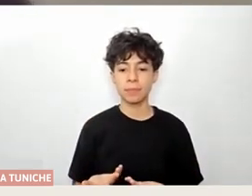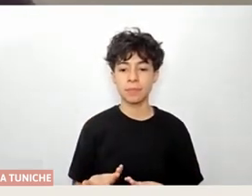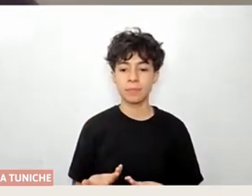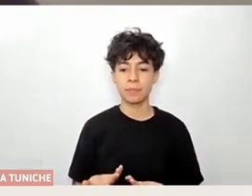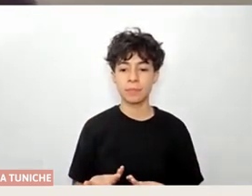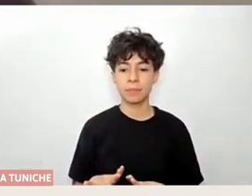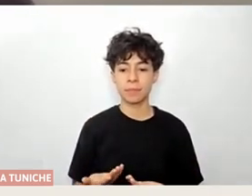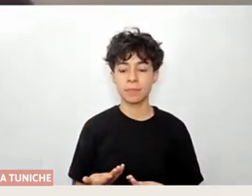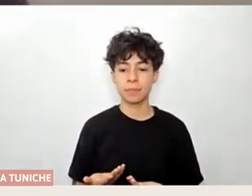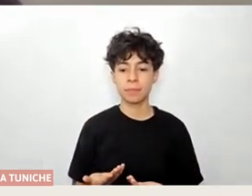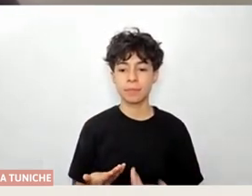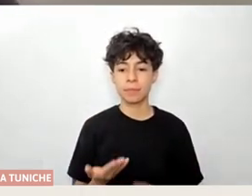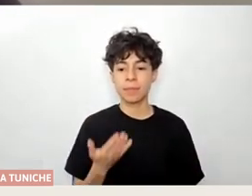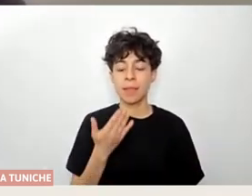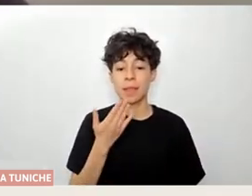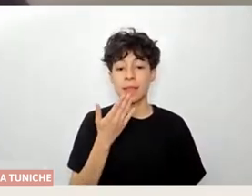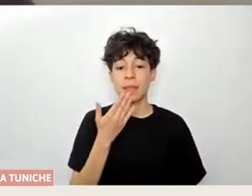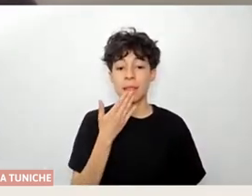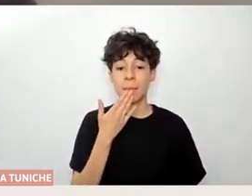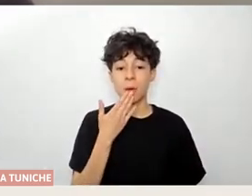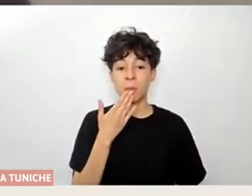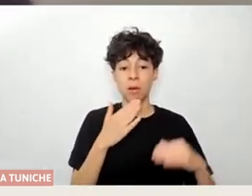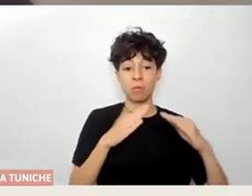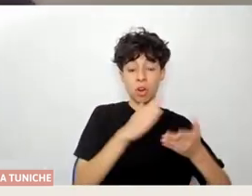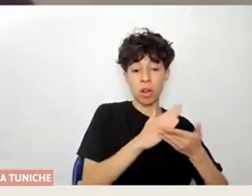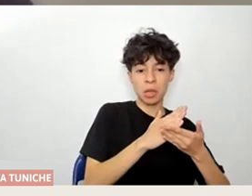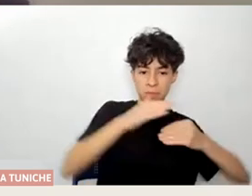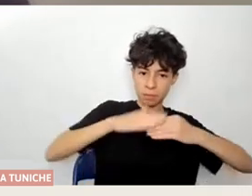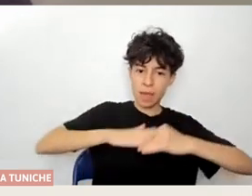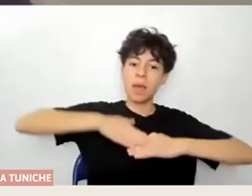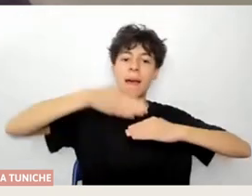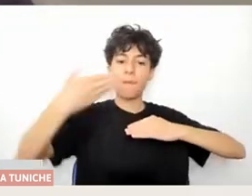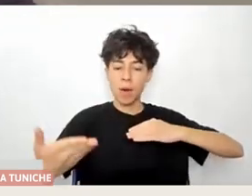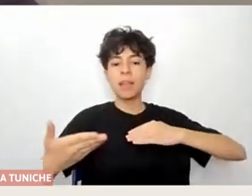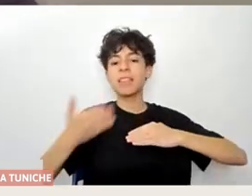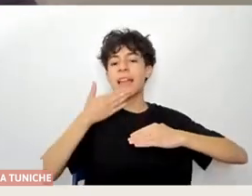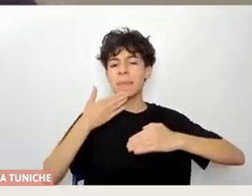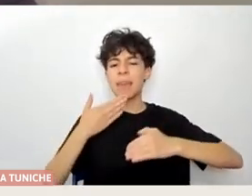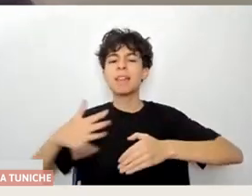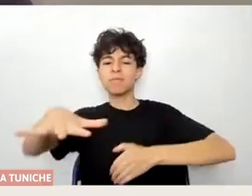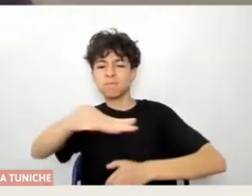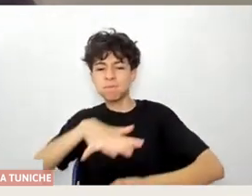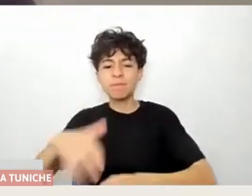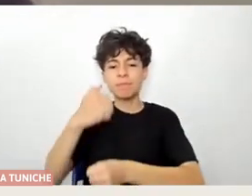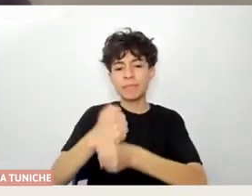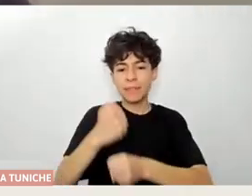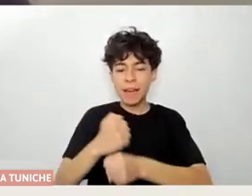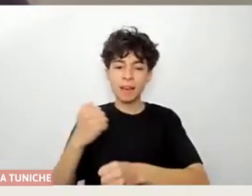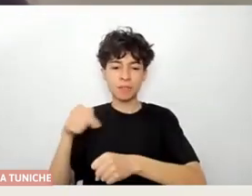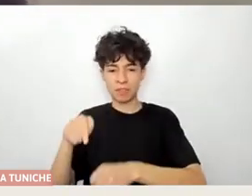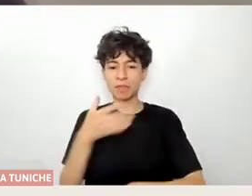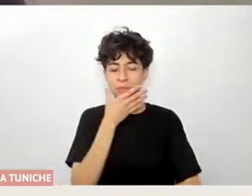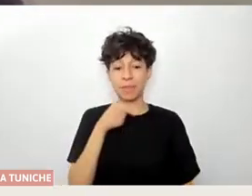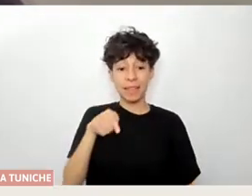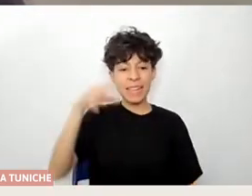en exteriores. Estuvo súper bonita la experiencia. Así es que se